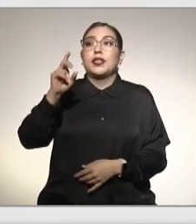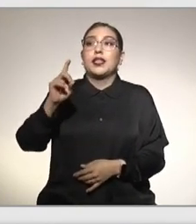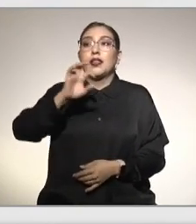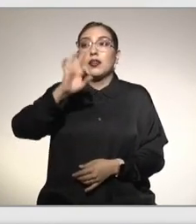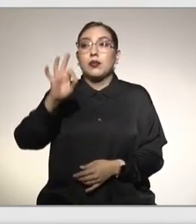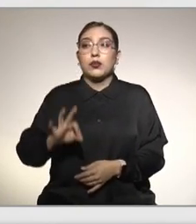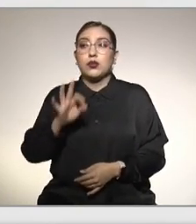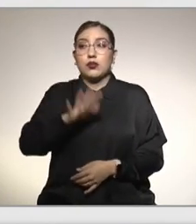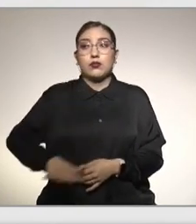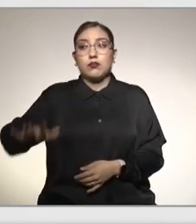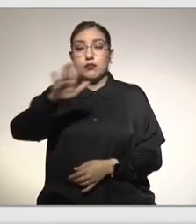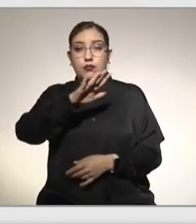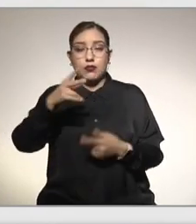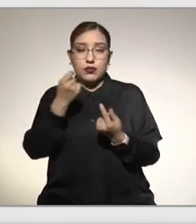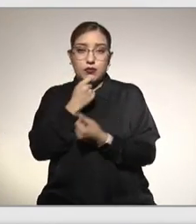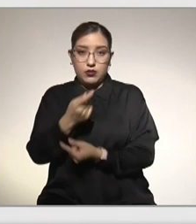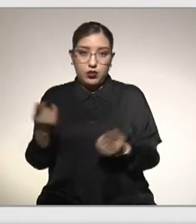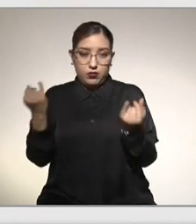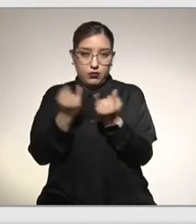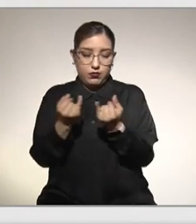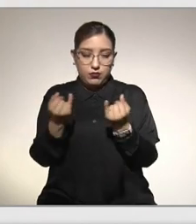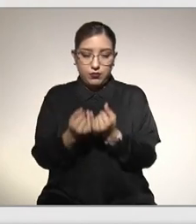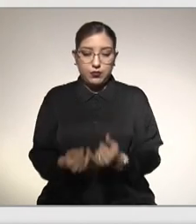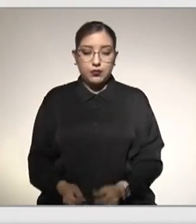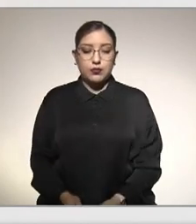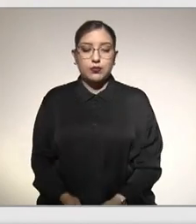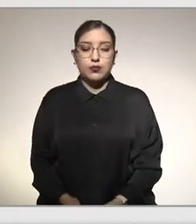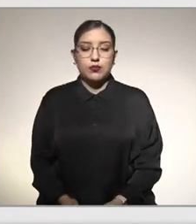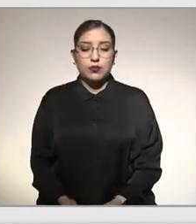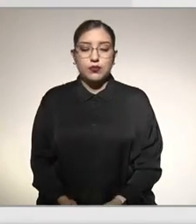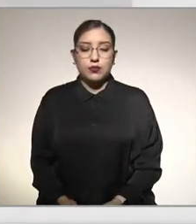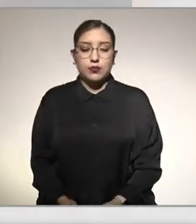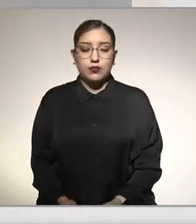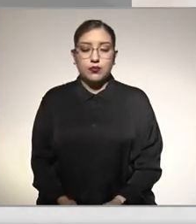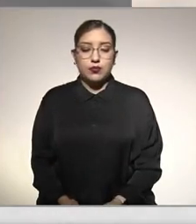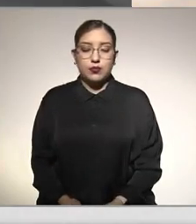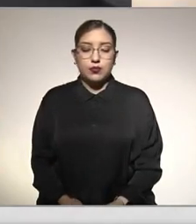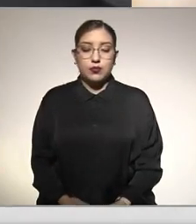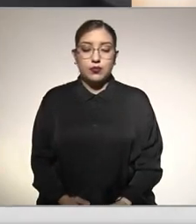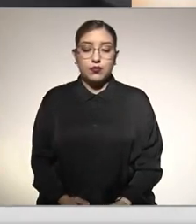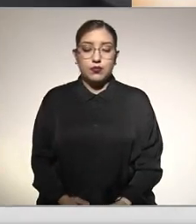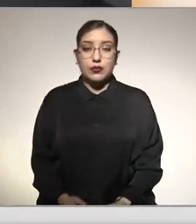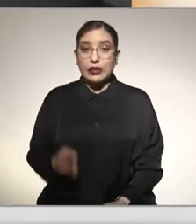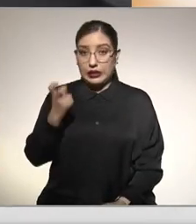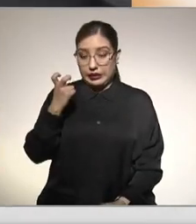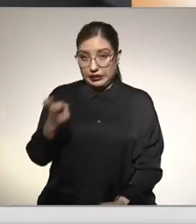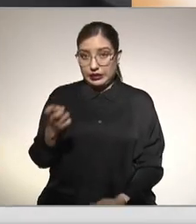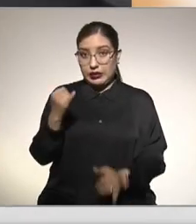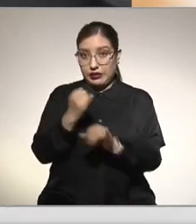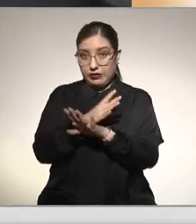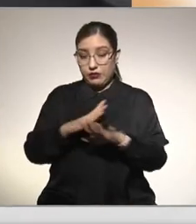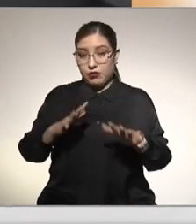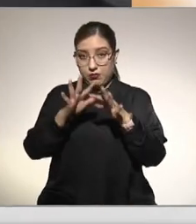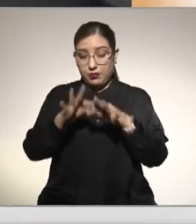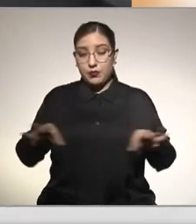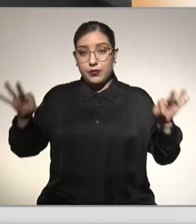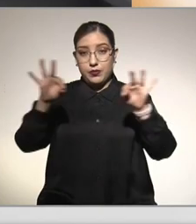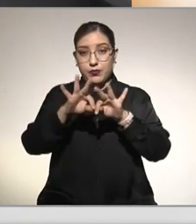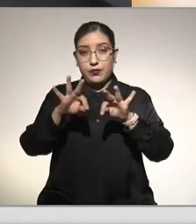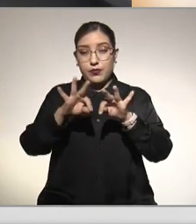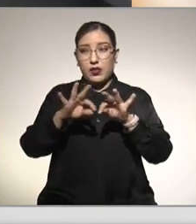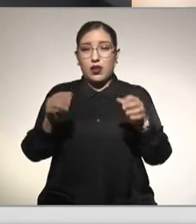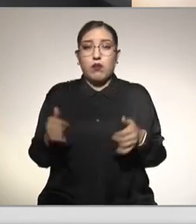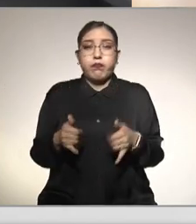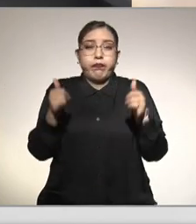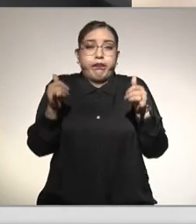de la población infantil. Los datos importantes del síndrome metabólico es obesidad visceral,